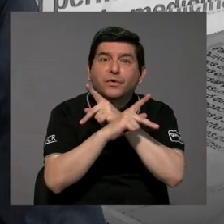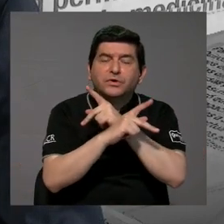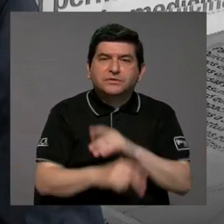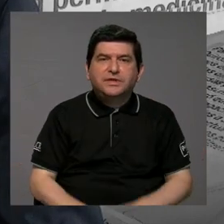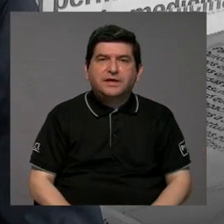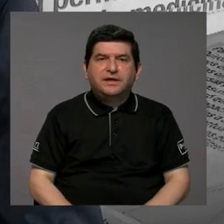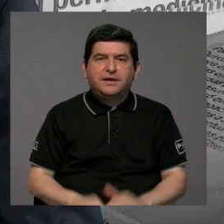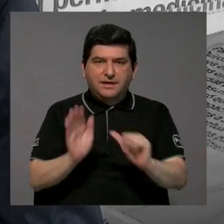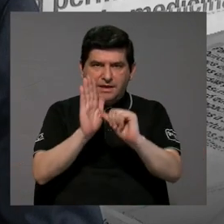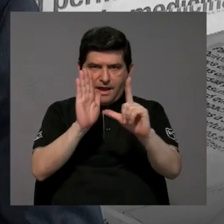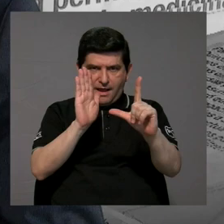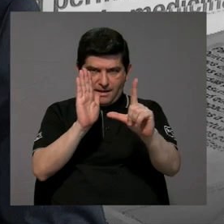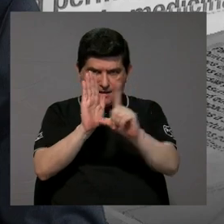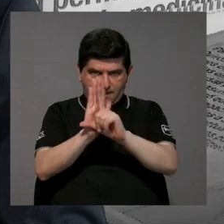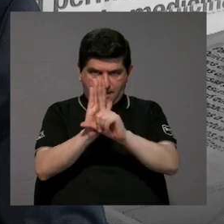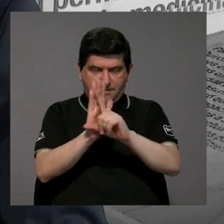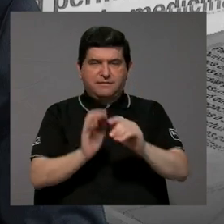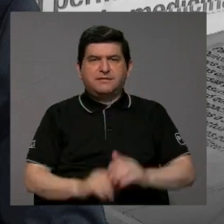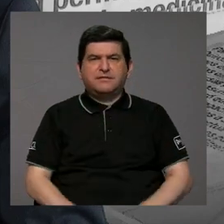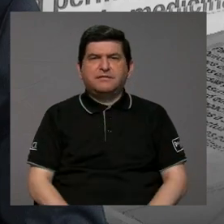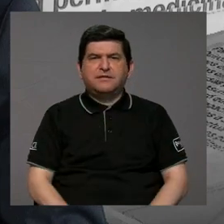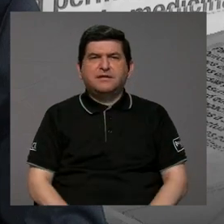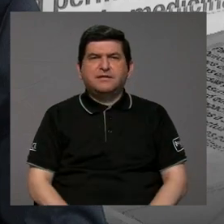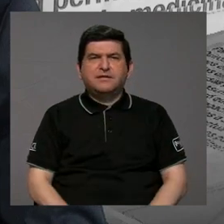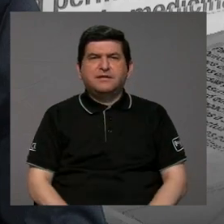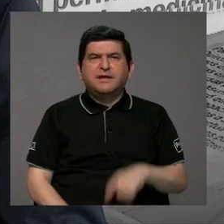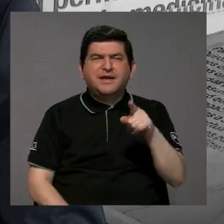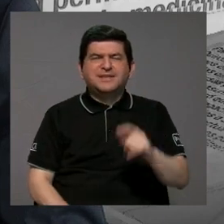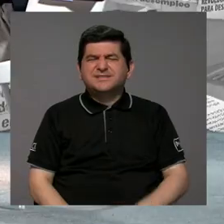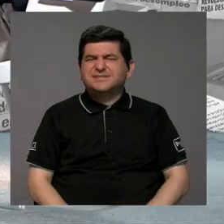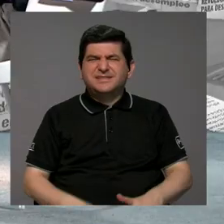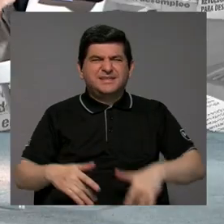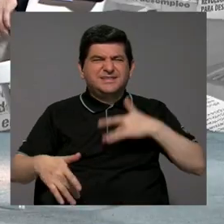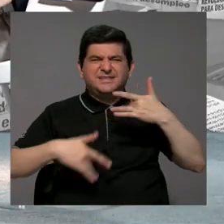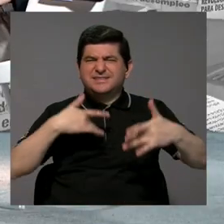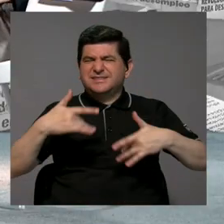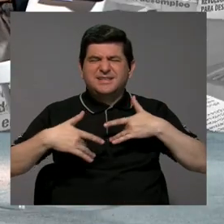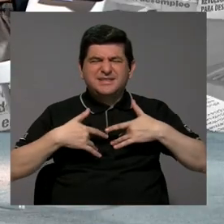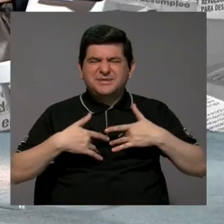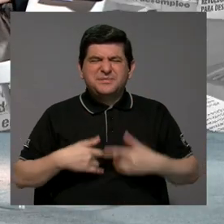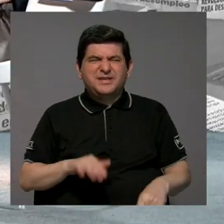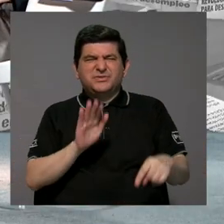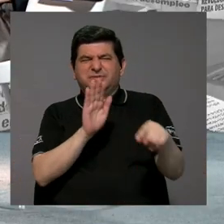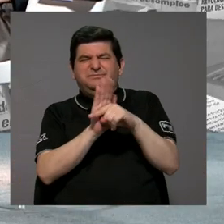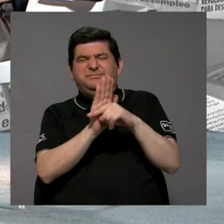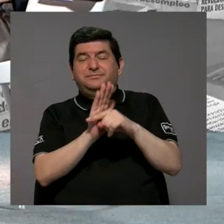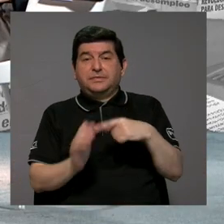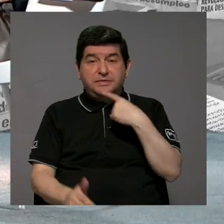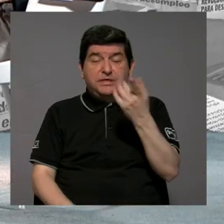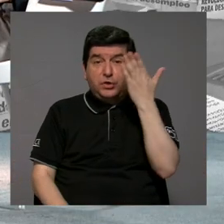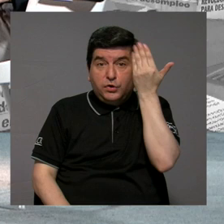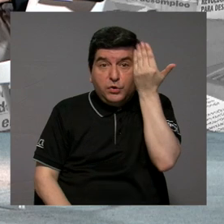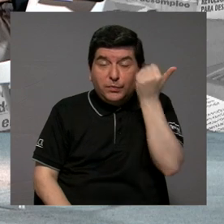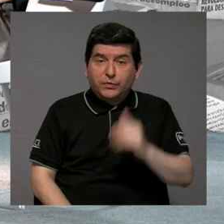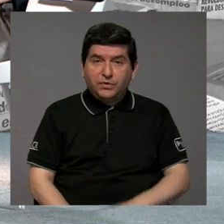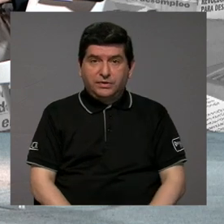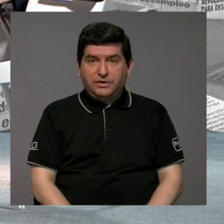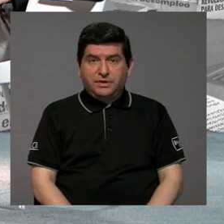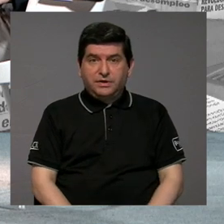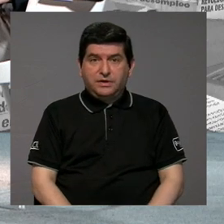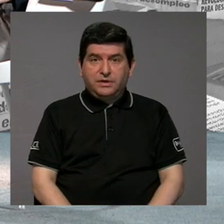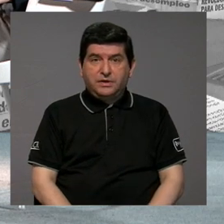Asamblea Legislativa de que haya ese desencanto. Y esto se lo digo porque también